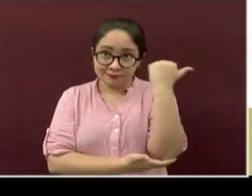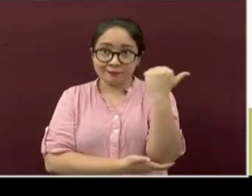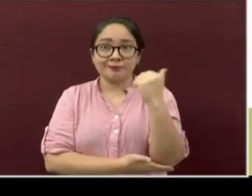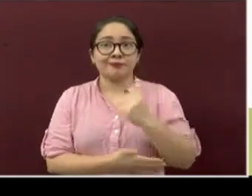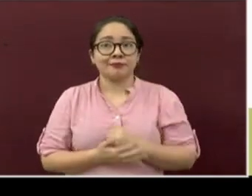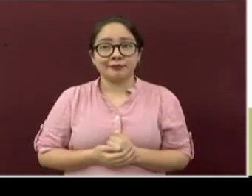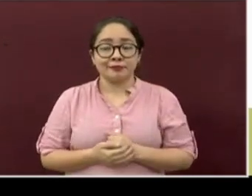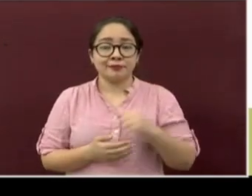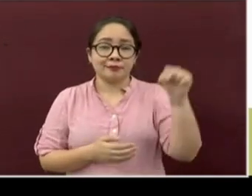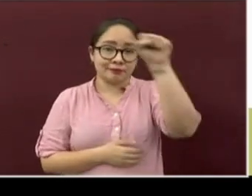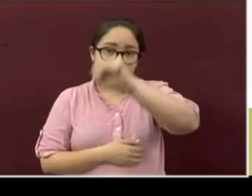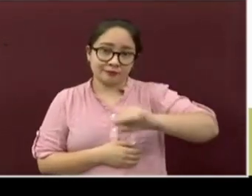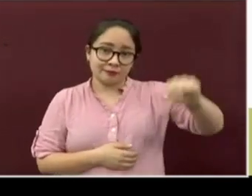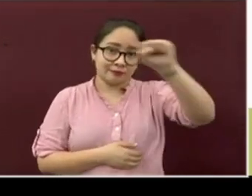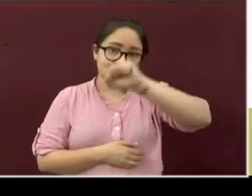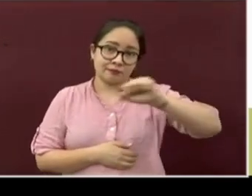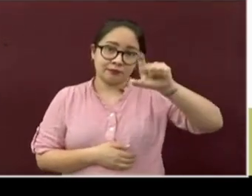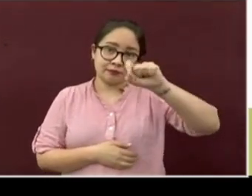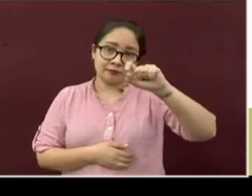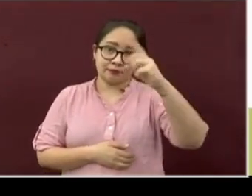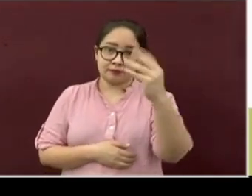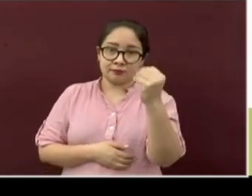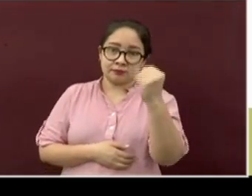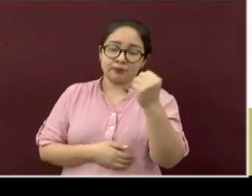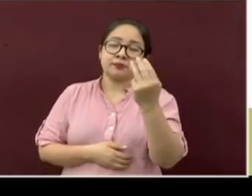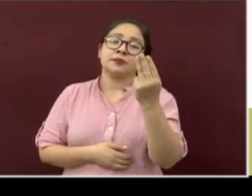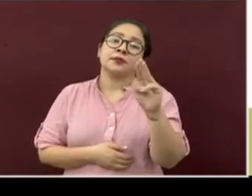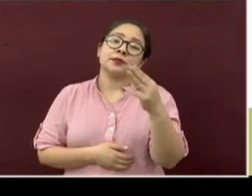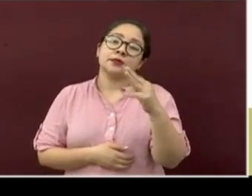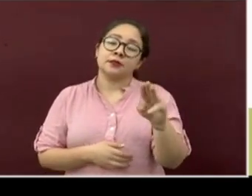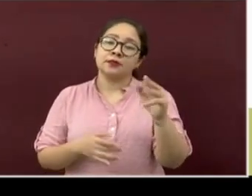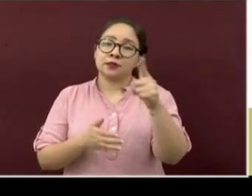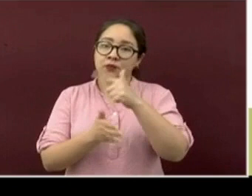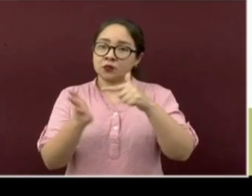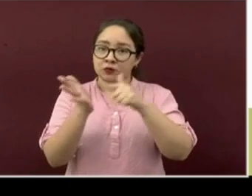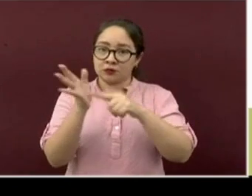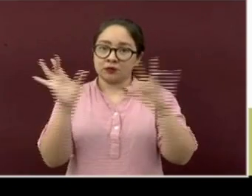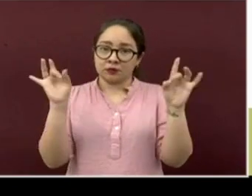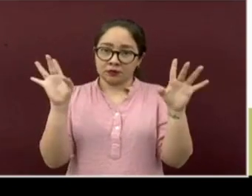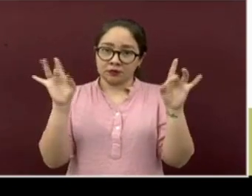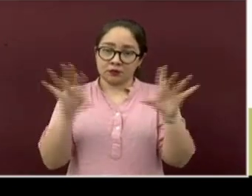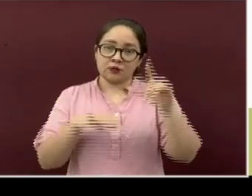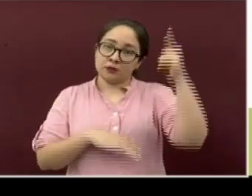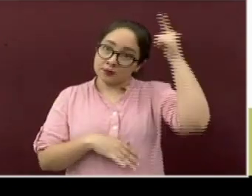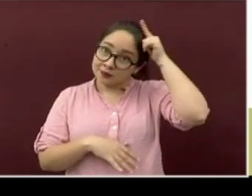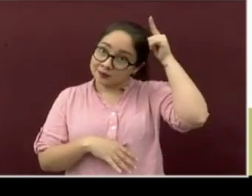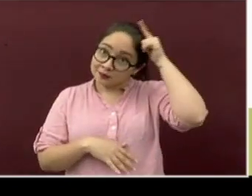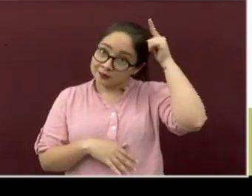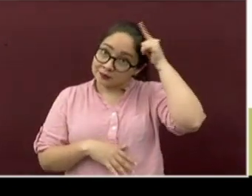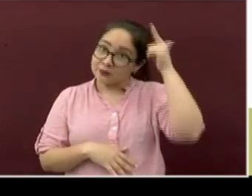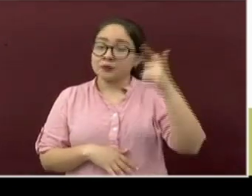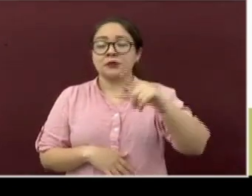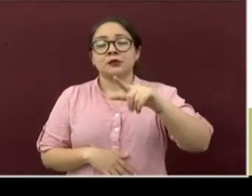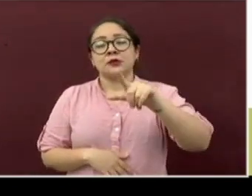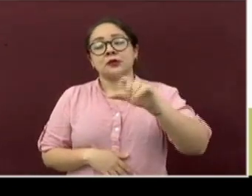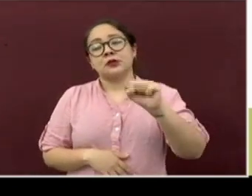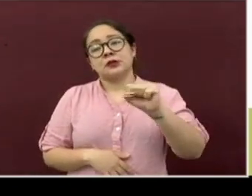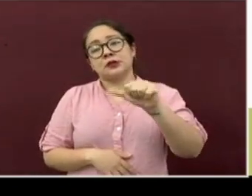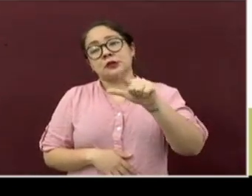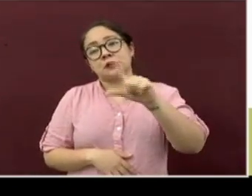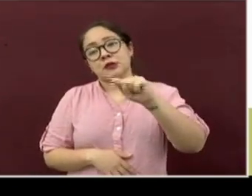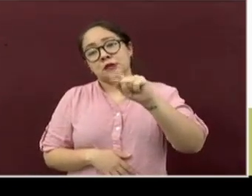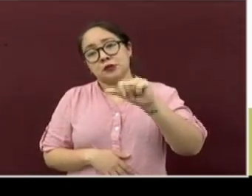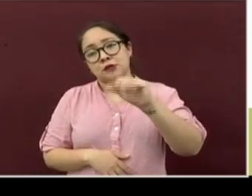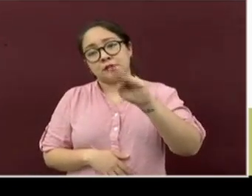El sábado 29 de mayo los habitantes de Ángel R. Cabada, Lerdo de Tejada, Salta Barranca, podrán